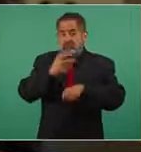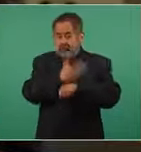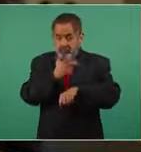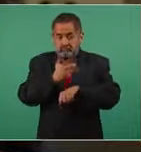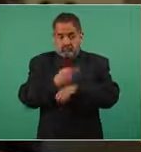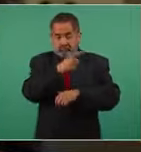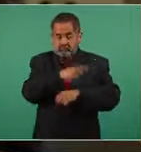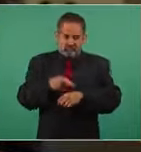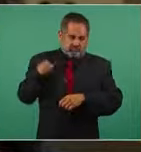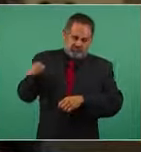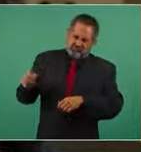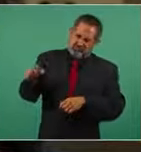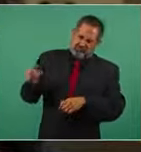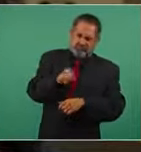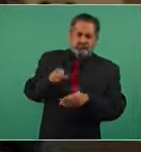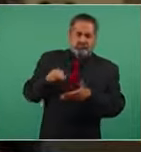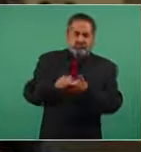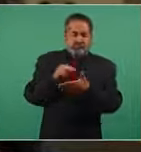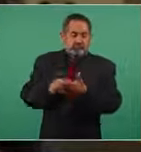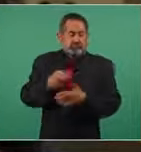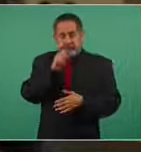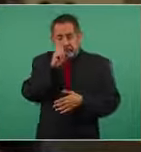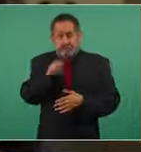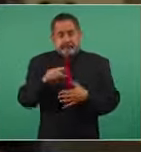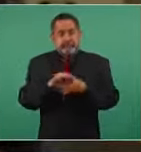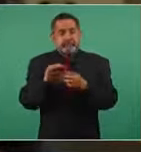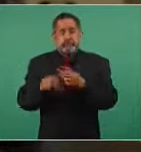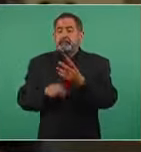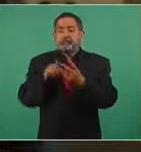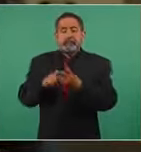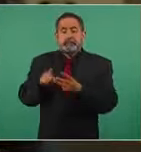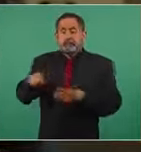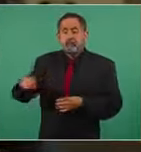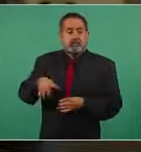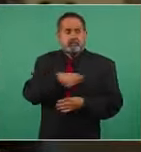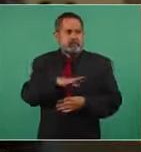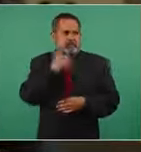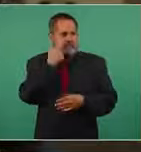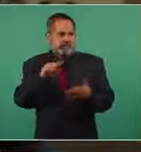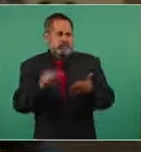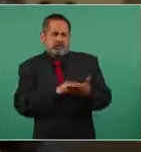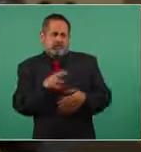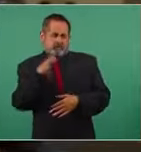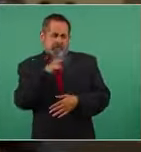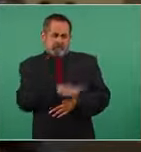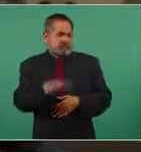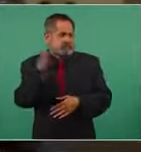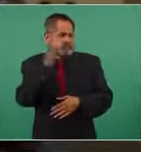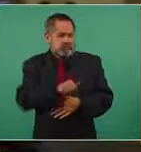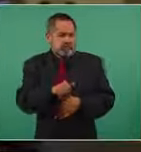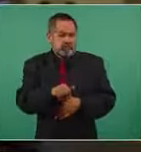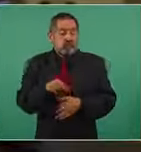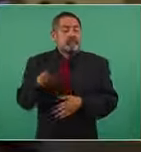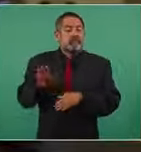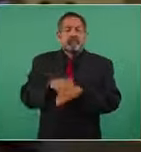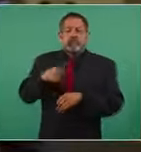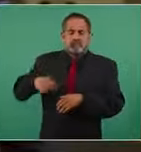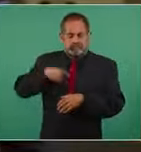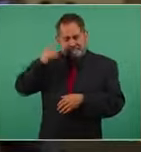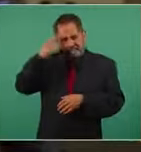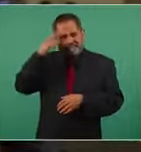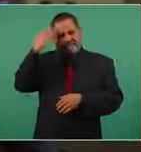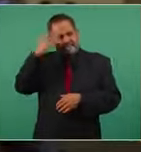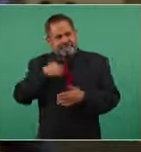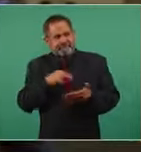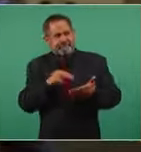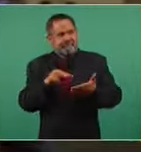y también tengo a los que no firmaron porque ellos estaban conscientes